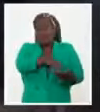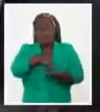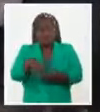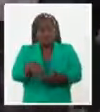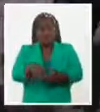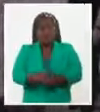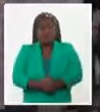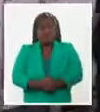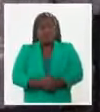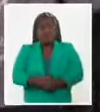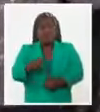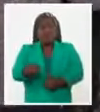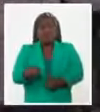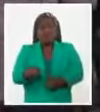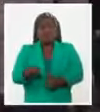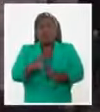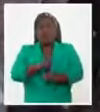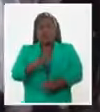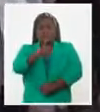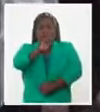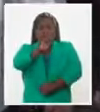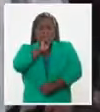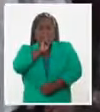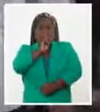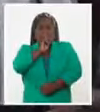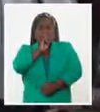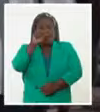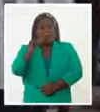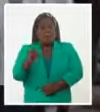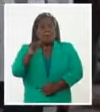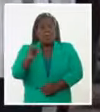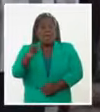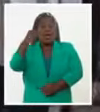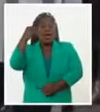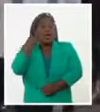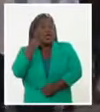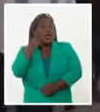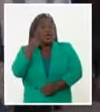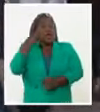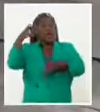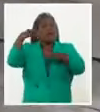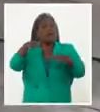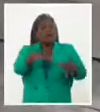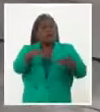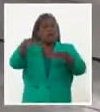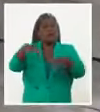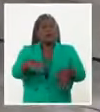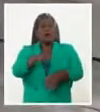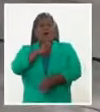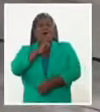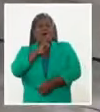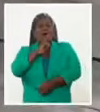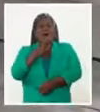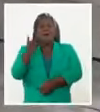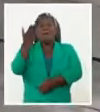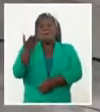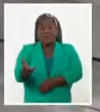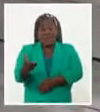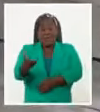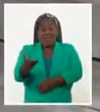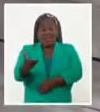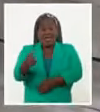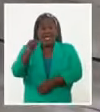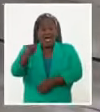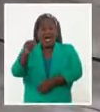embudezcan todas para huir la fuente. Pidele a la ceiba